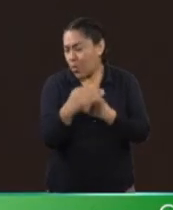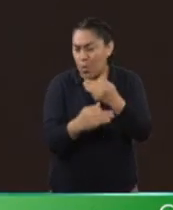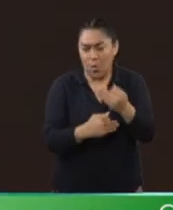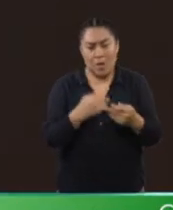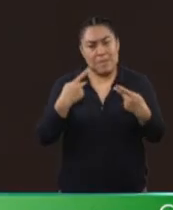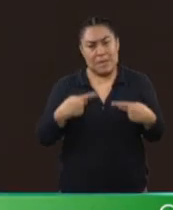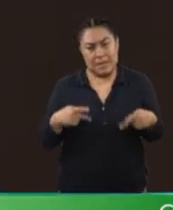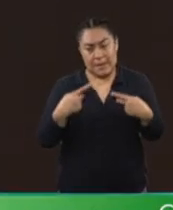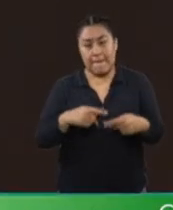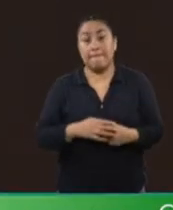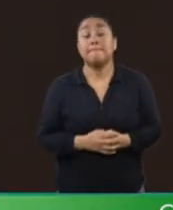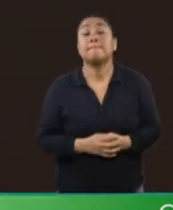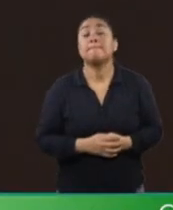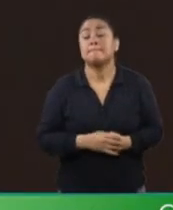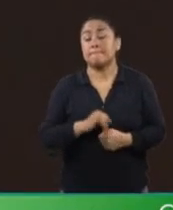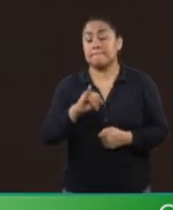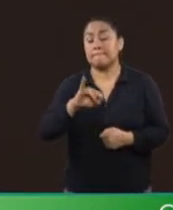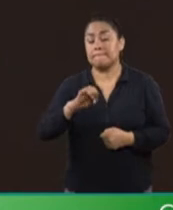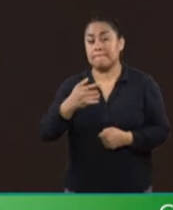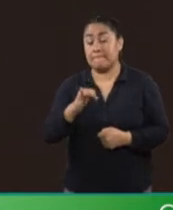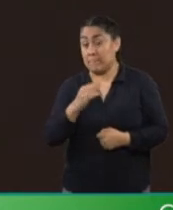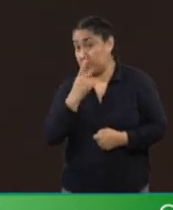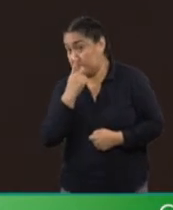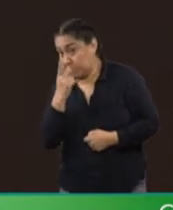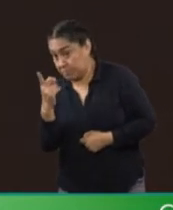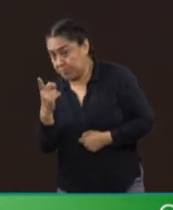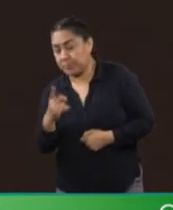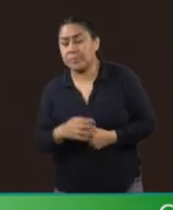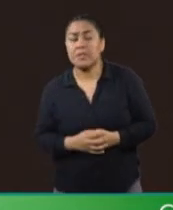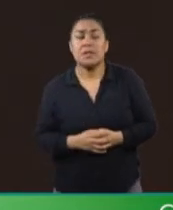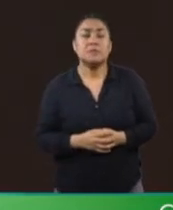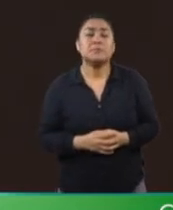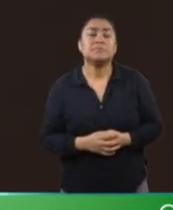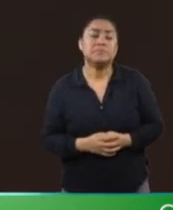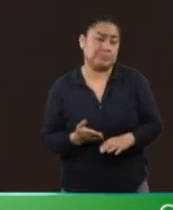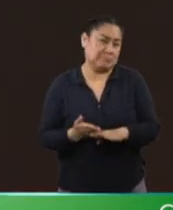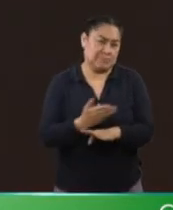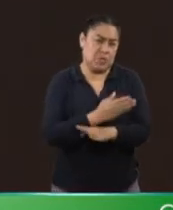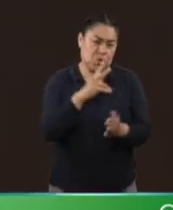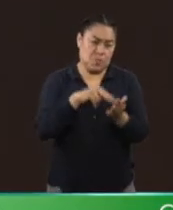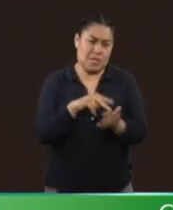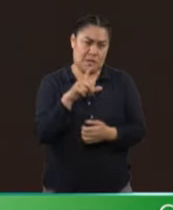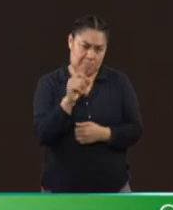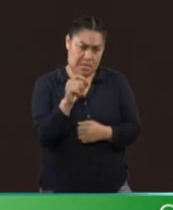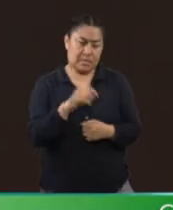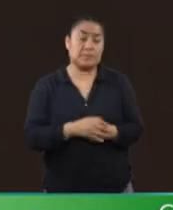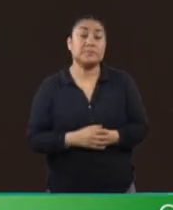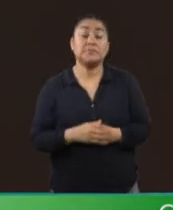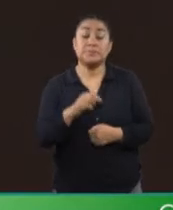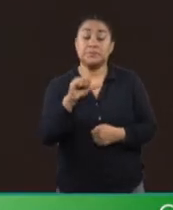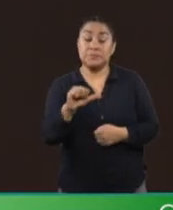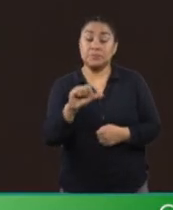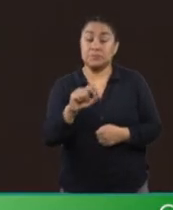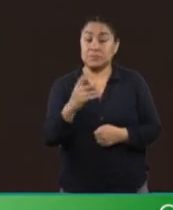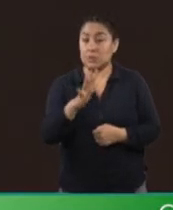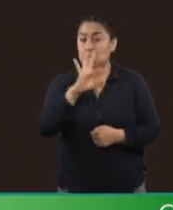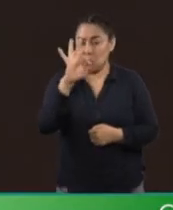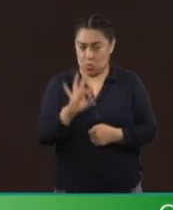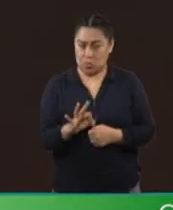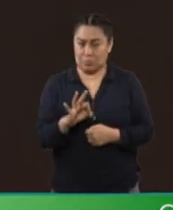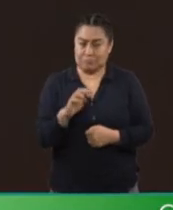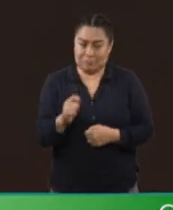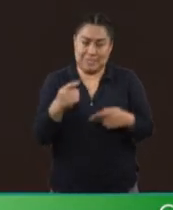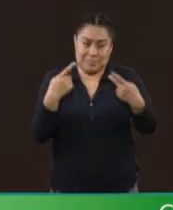De acuerdo con el Inegi, en el 2020 el 16.5 por ciento de la población en México